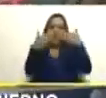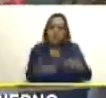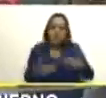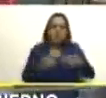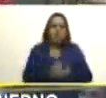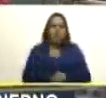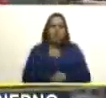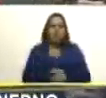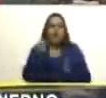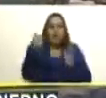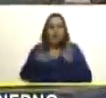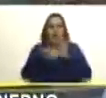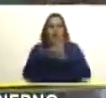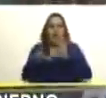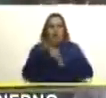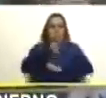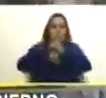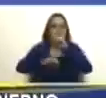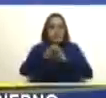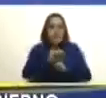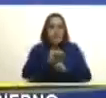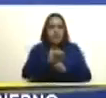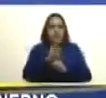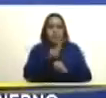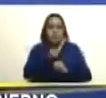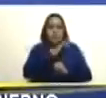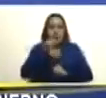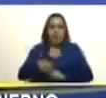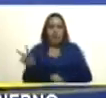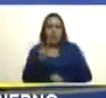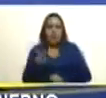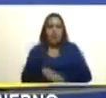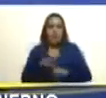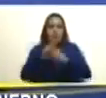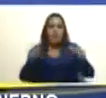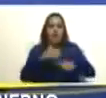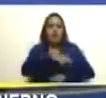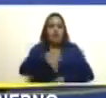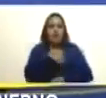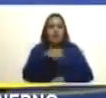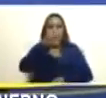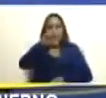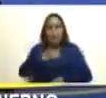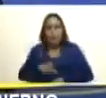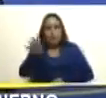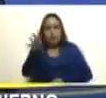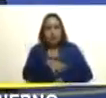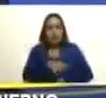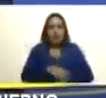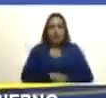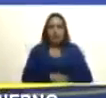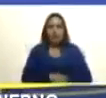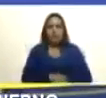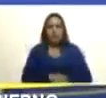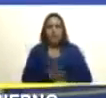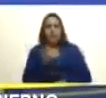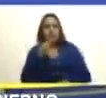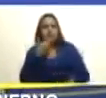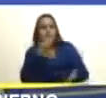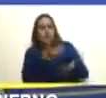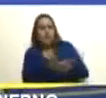y esta ley orgánica para defender lo que es nuestro la tierra nuestra de la Guayana Ezequiva muchas gracias